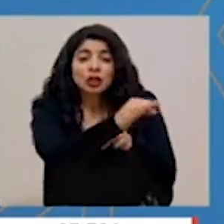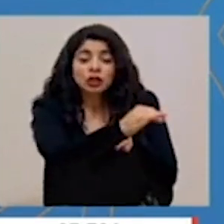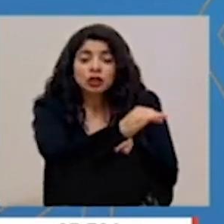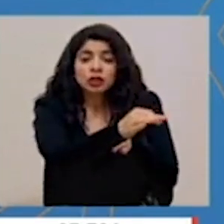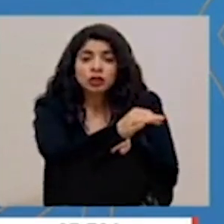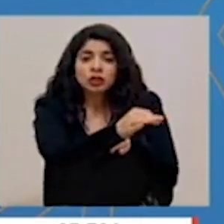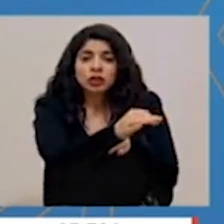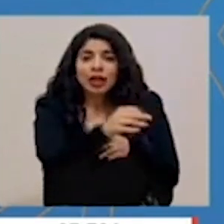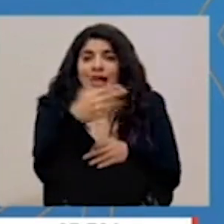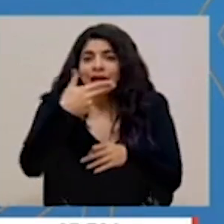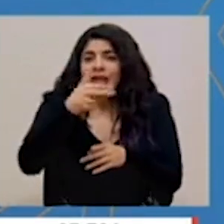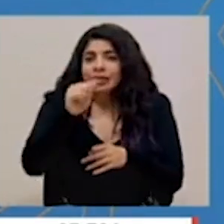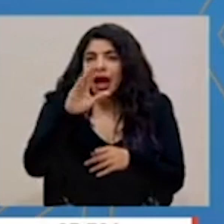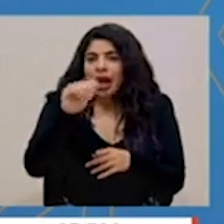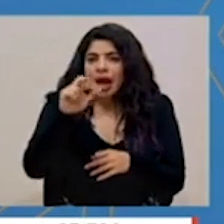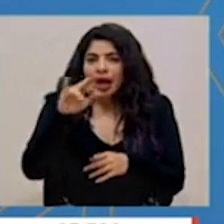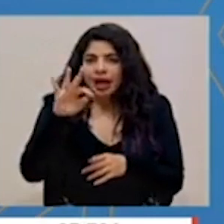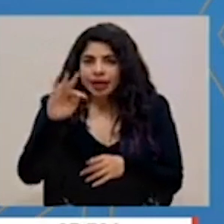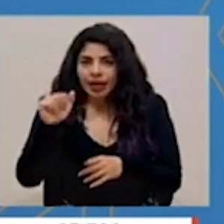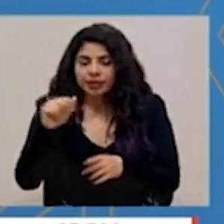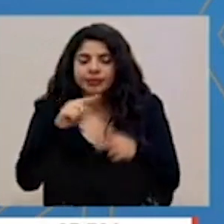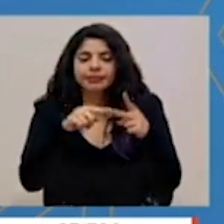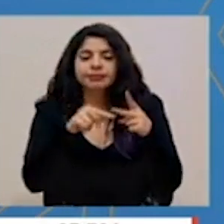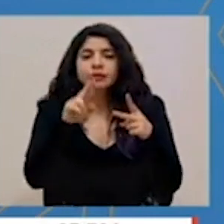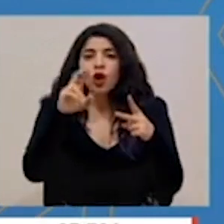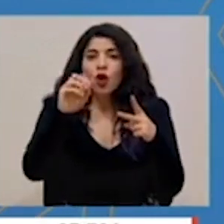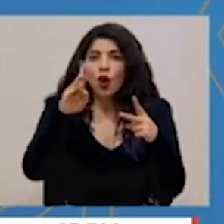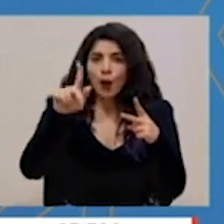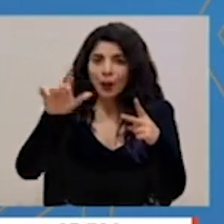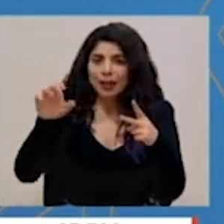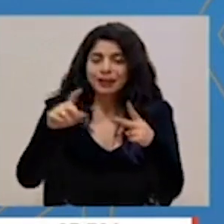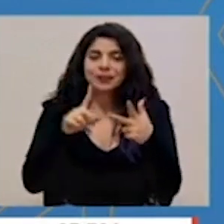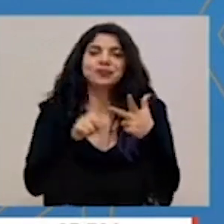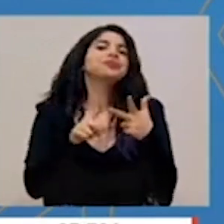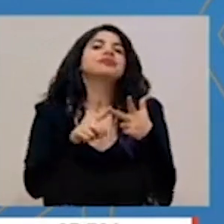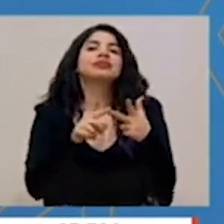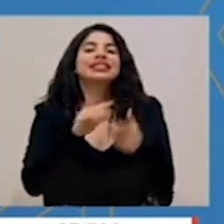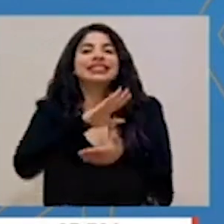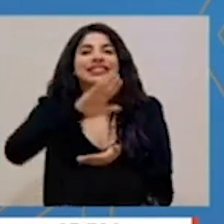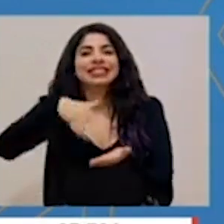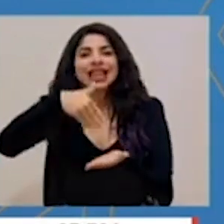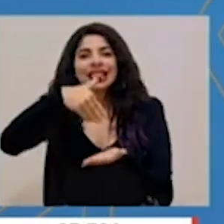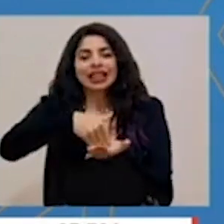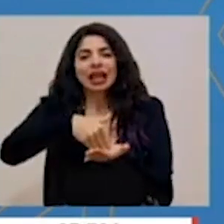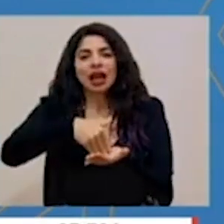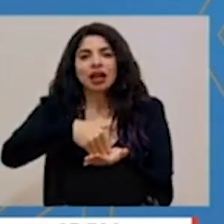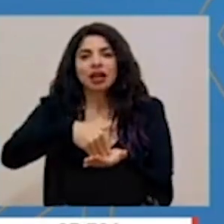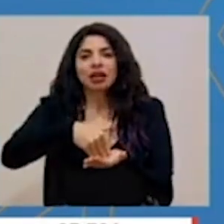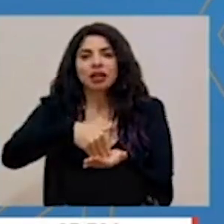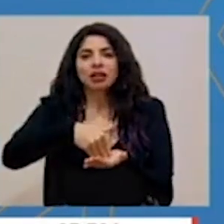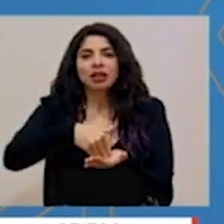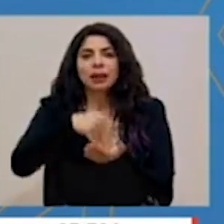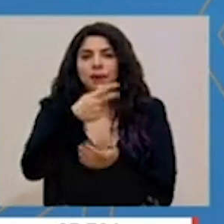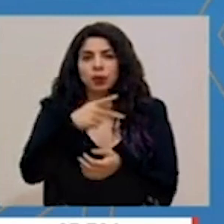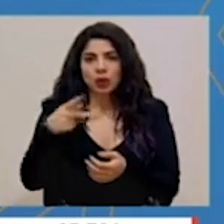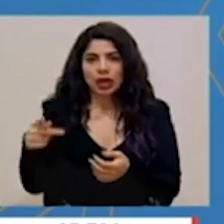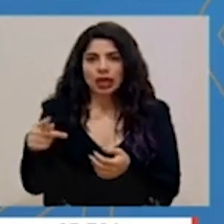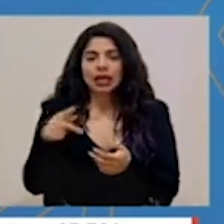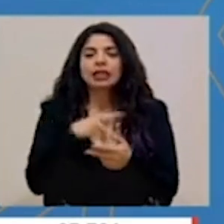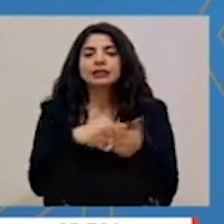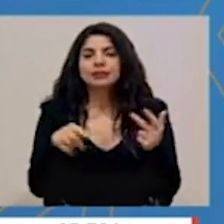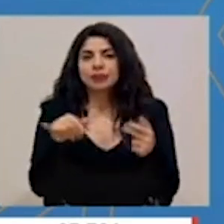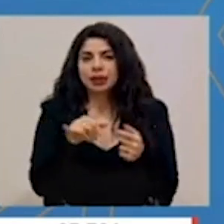Chacarita, El Roble y el distrito central de Punta Arenas.